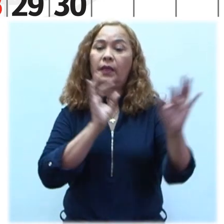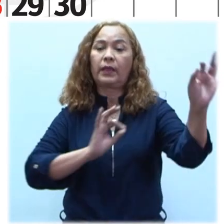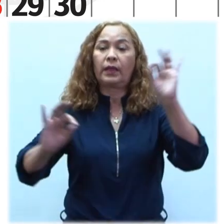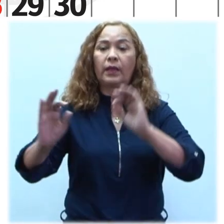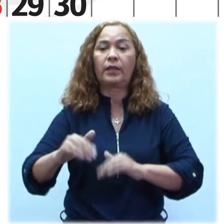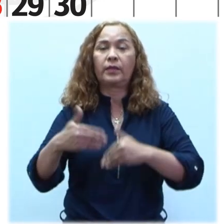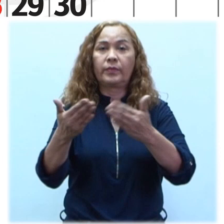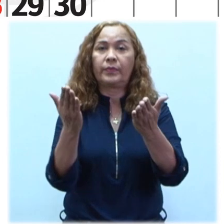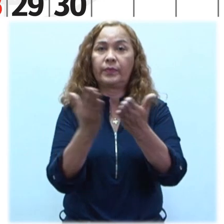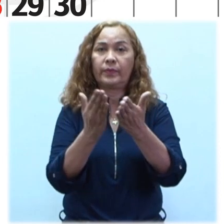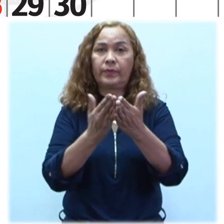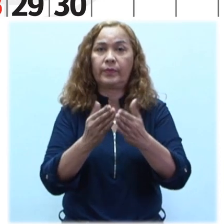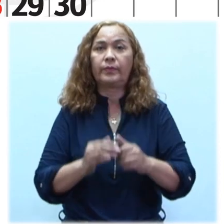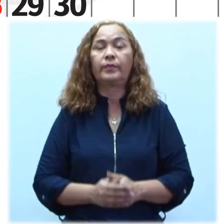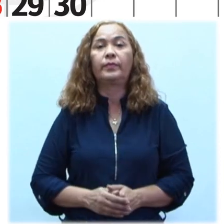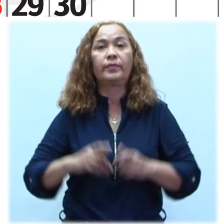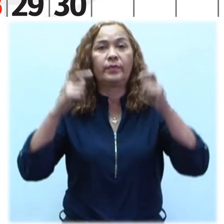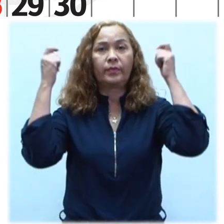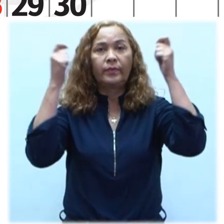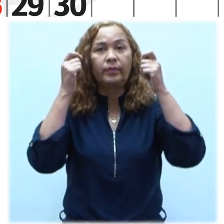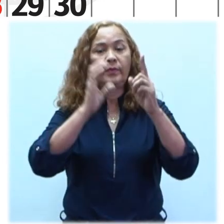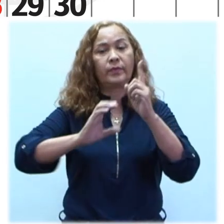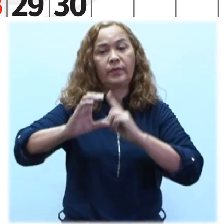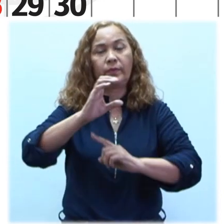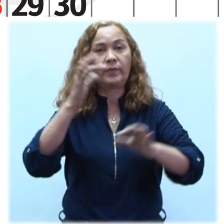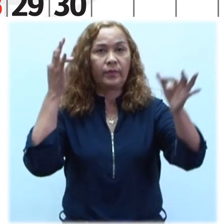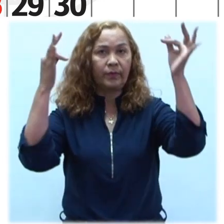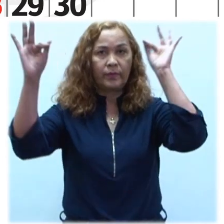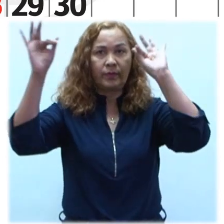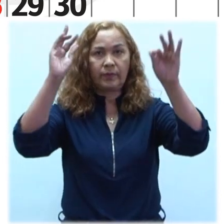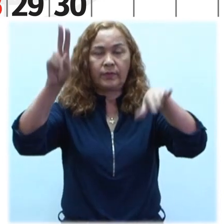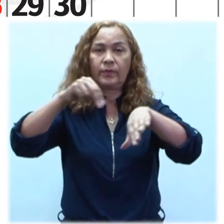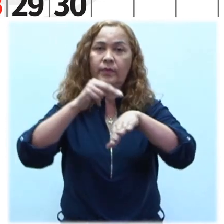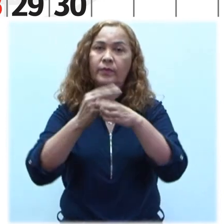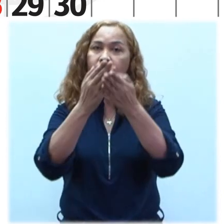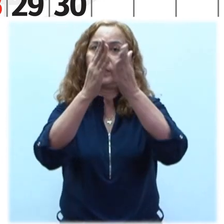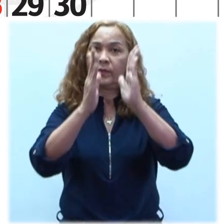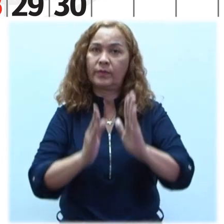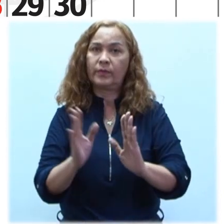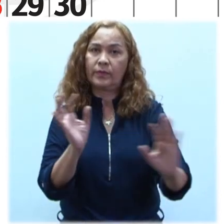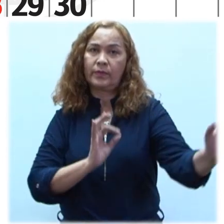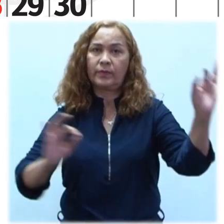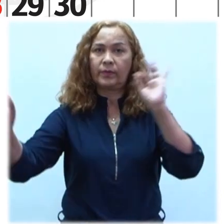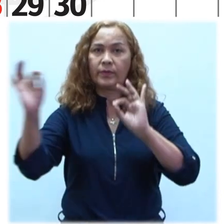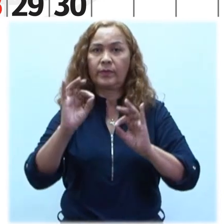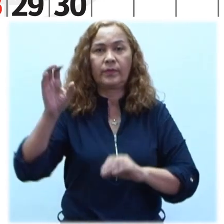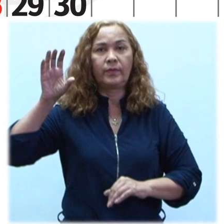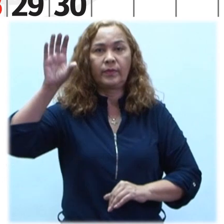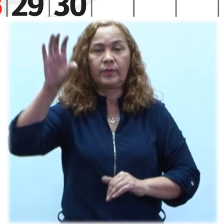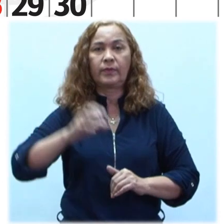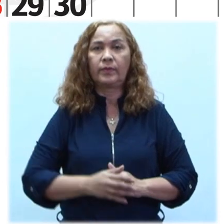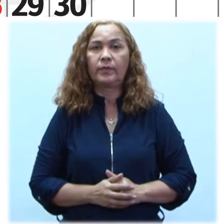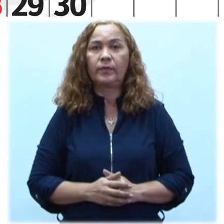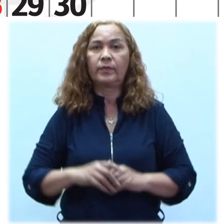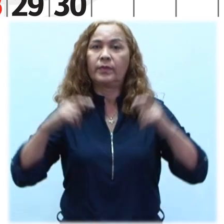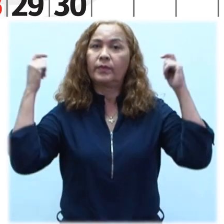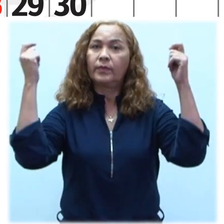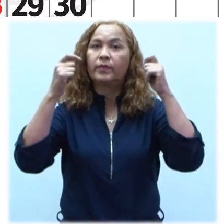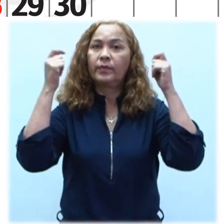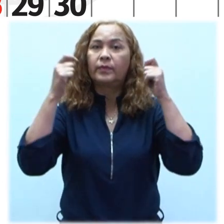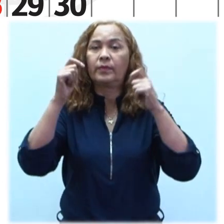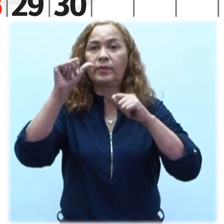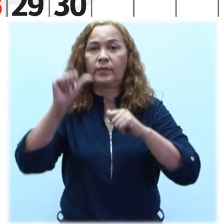Teatro Fase Institucional Campaña Cultural del Festival Nacional Estudiantil de Teatro Patriótico